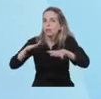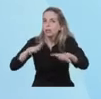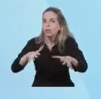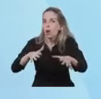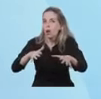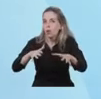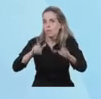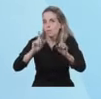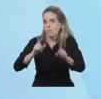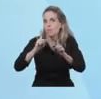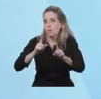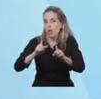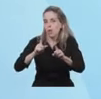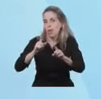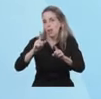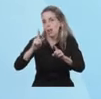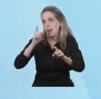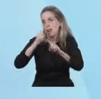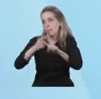anterior pandemia.